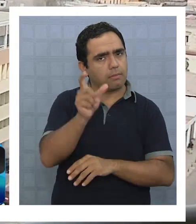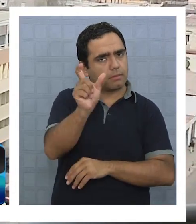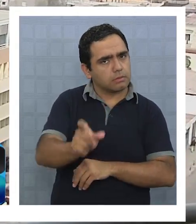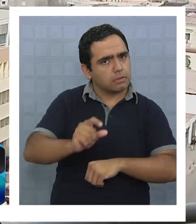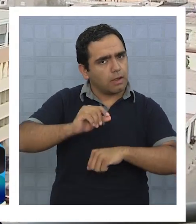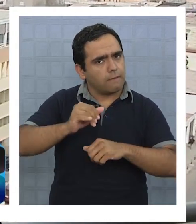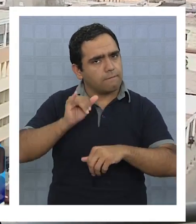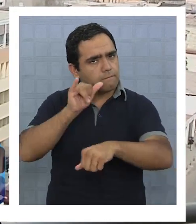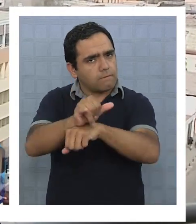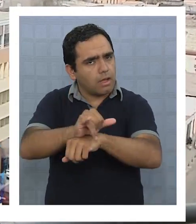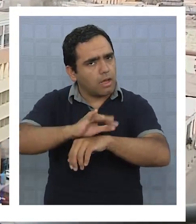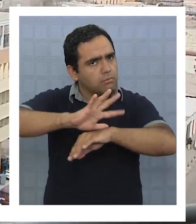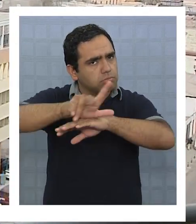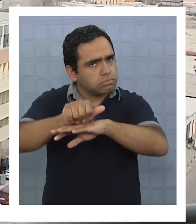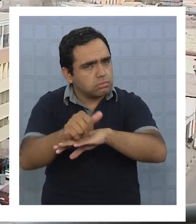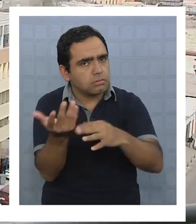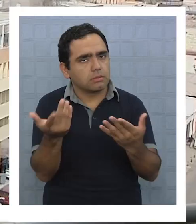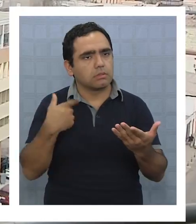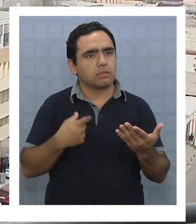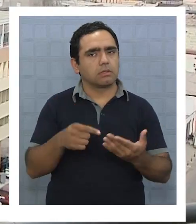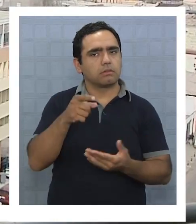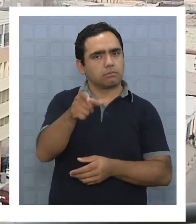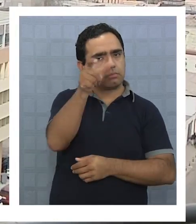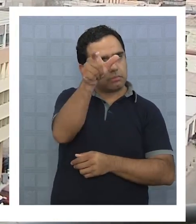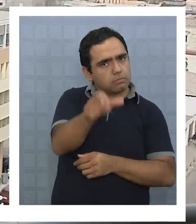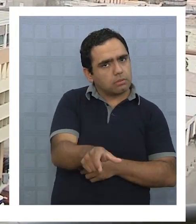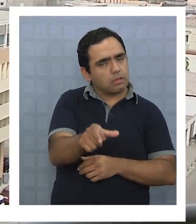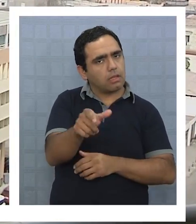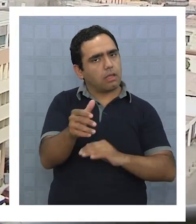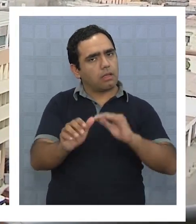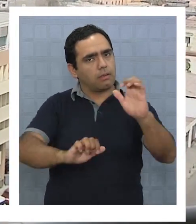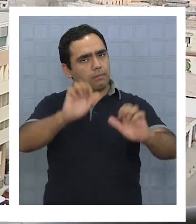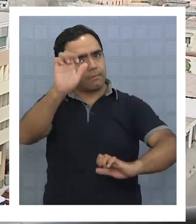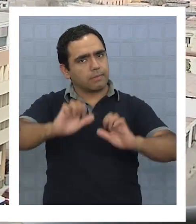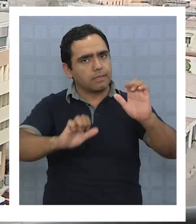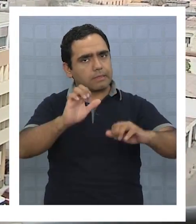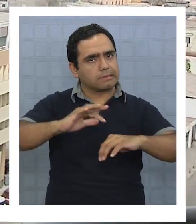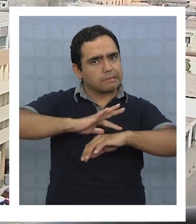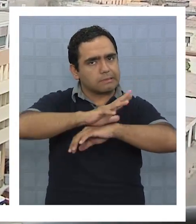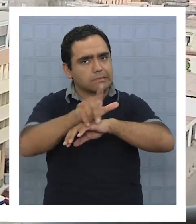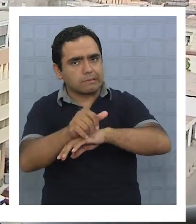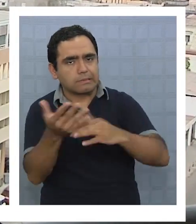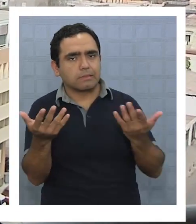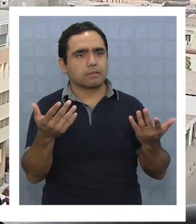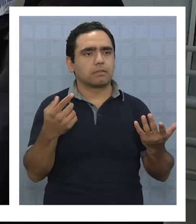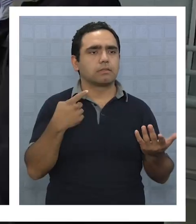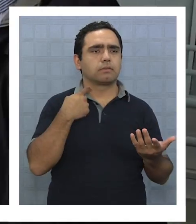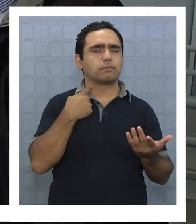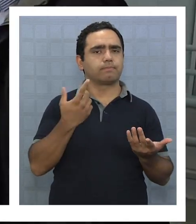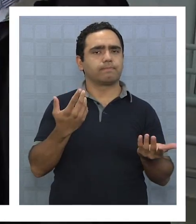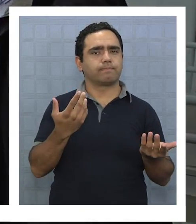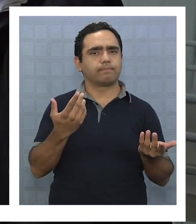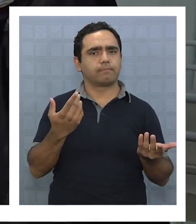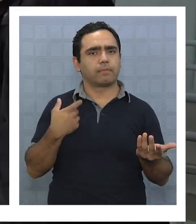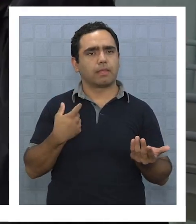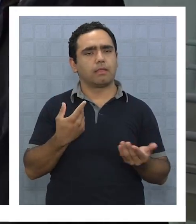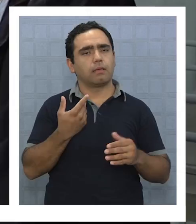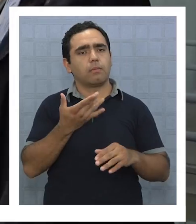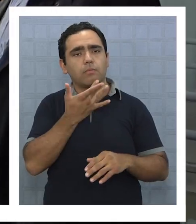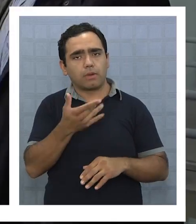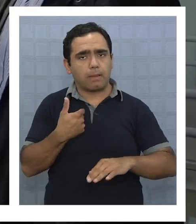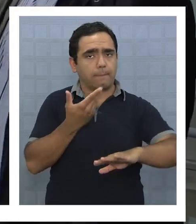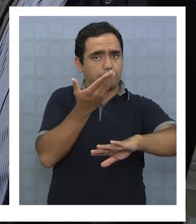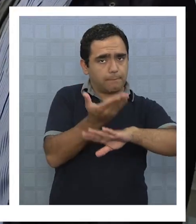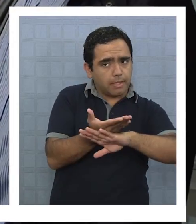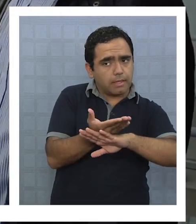que en este caso no sería la que se solicitó, según los antecedentes, lo que usted plantea, el hecho de que se pedía que fuera una